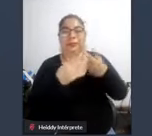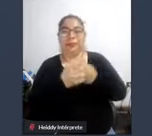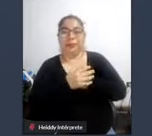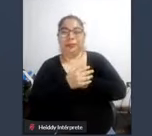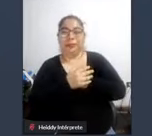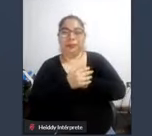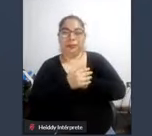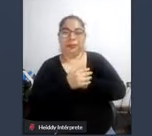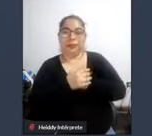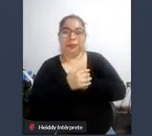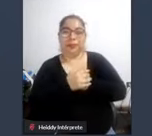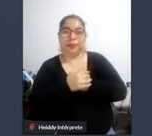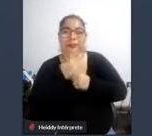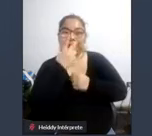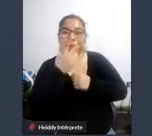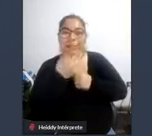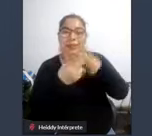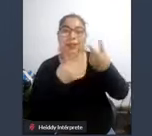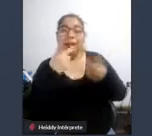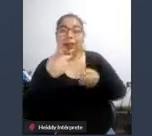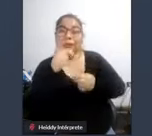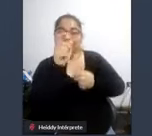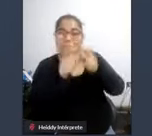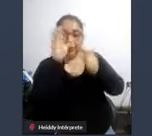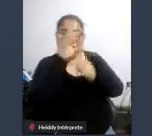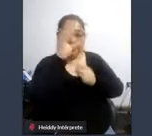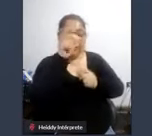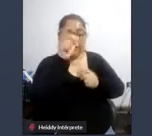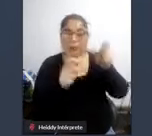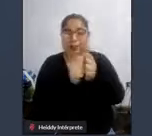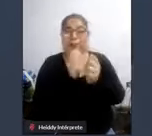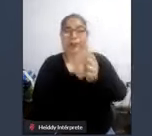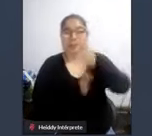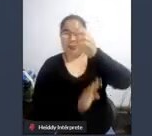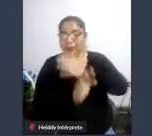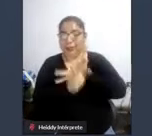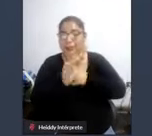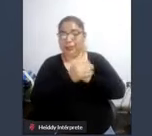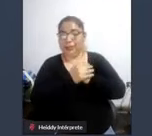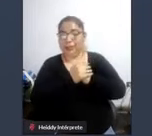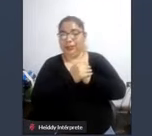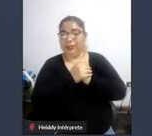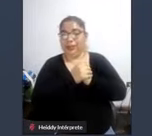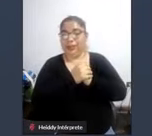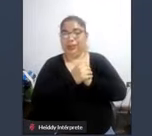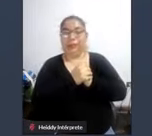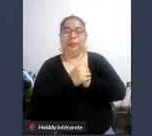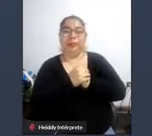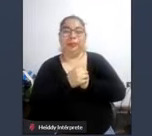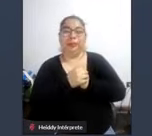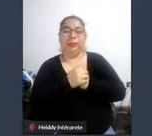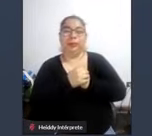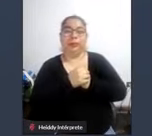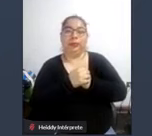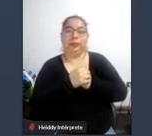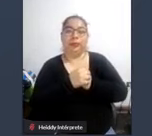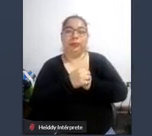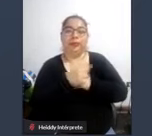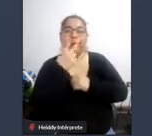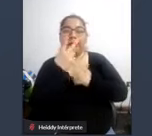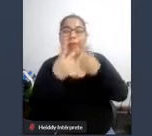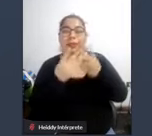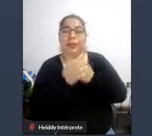primero ellos identifiquen dónde están las personas con discapacidad y dónde encuentran la información en las